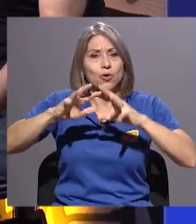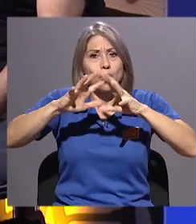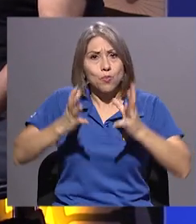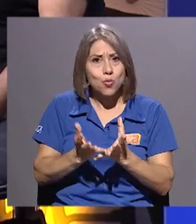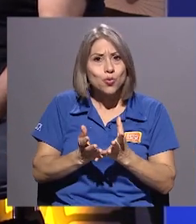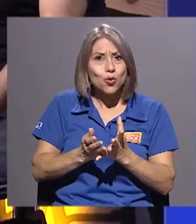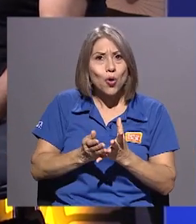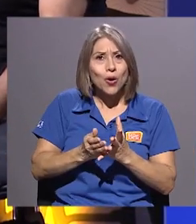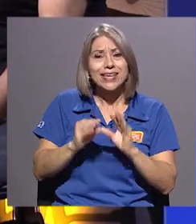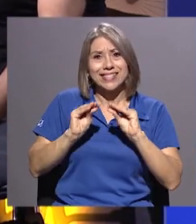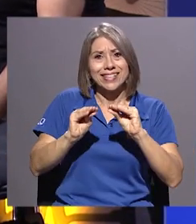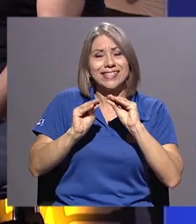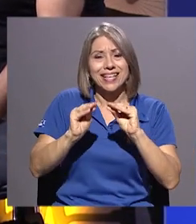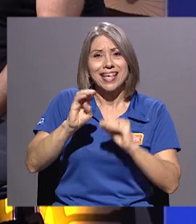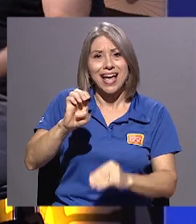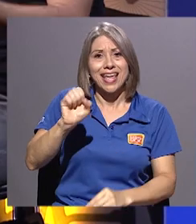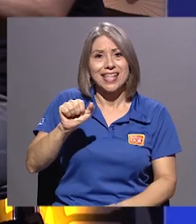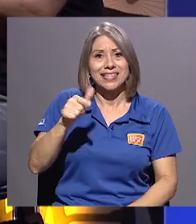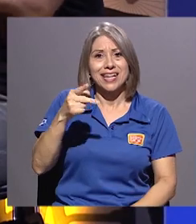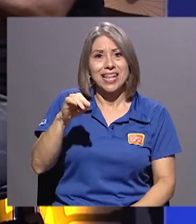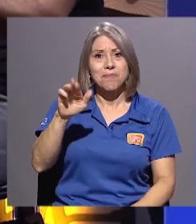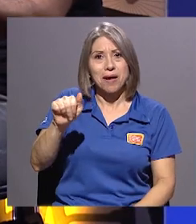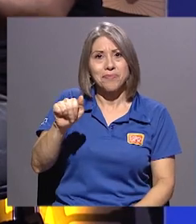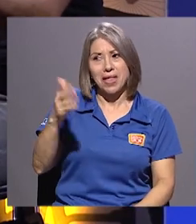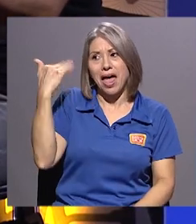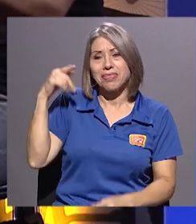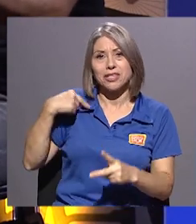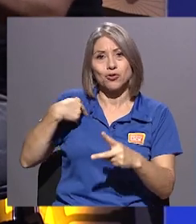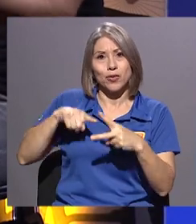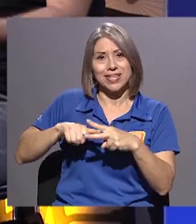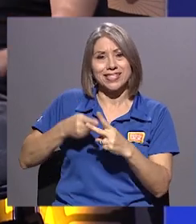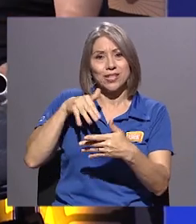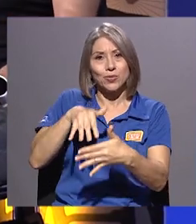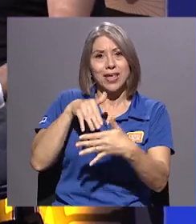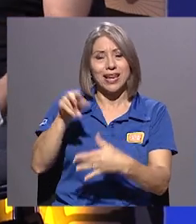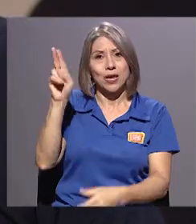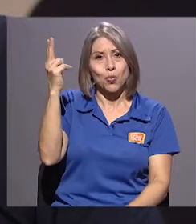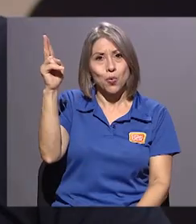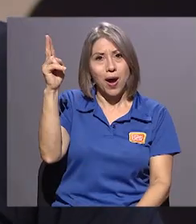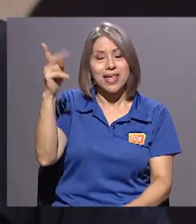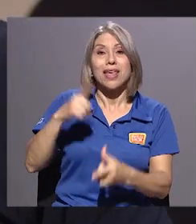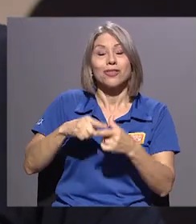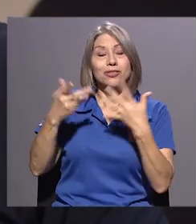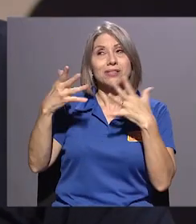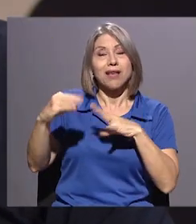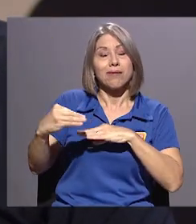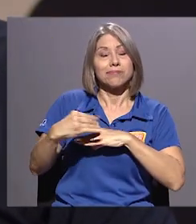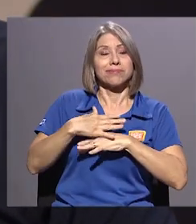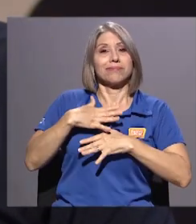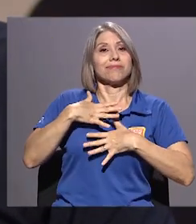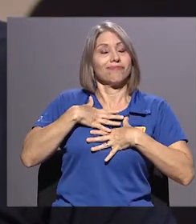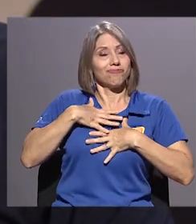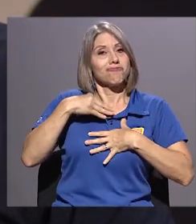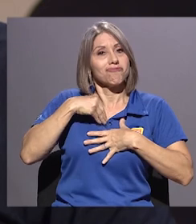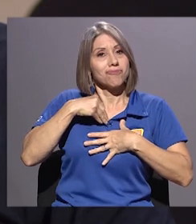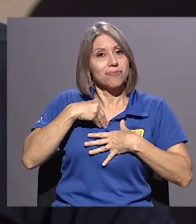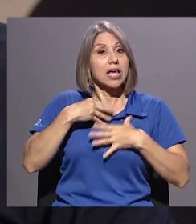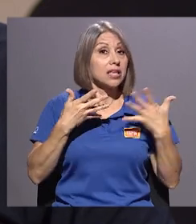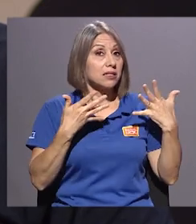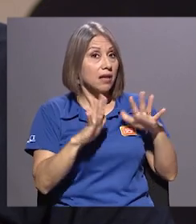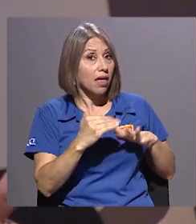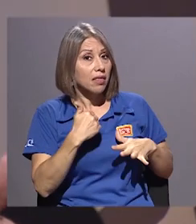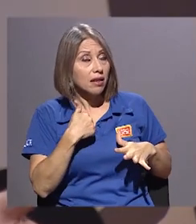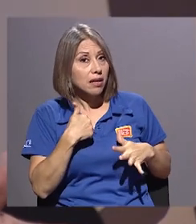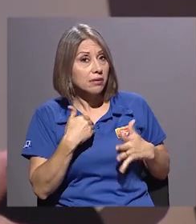que fue donde yo estudié al principio, no era la excepción. Y ahí, a partir de recibir clases ahí, se me fue dando... Y ya tenés